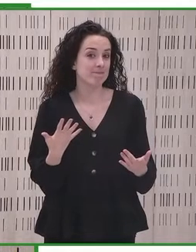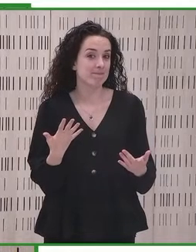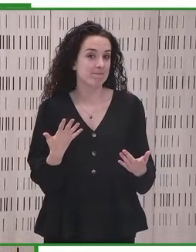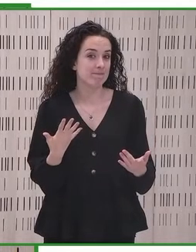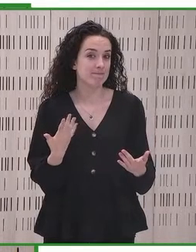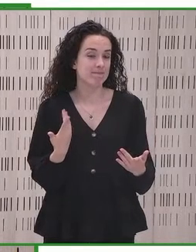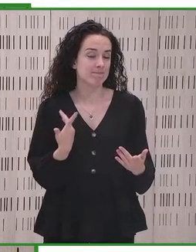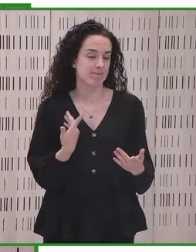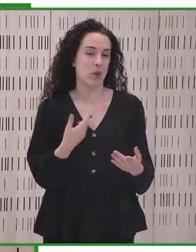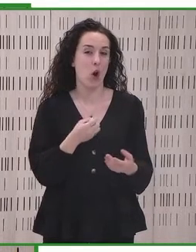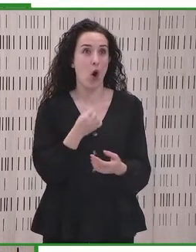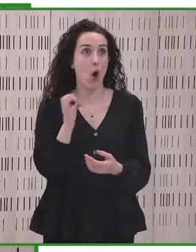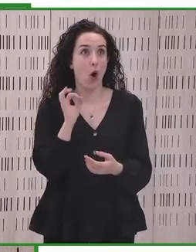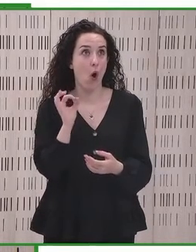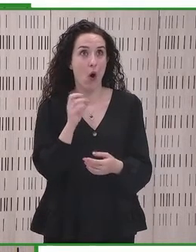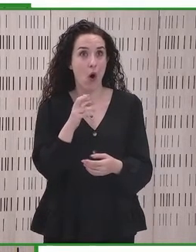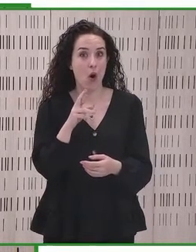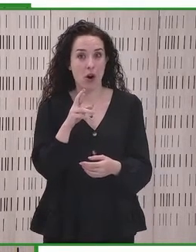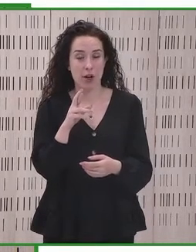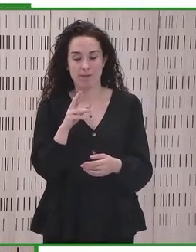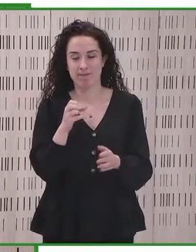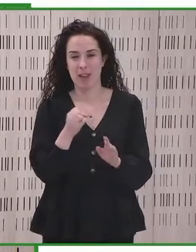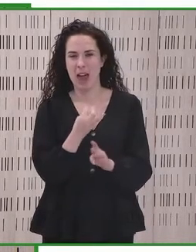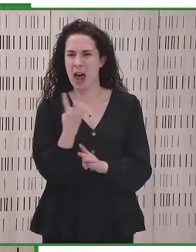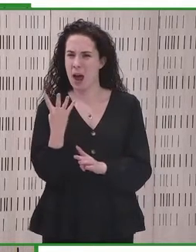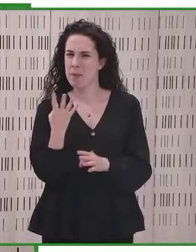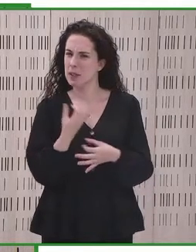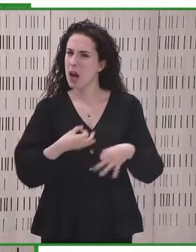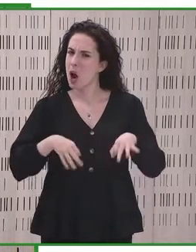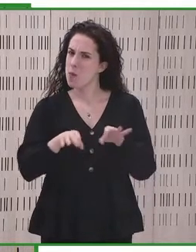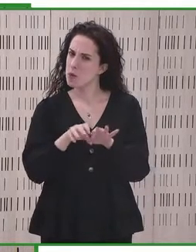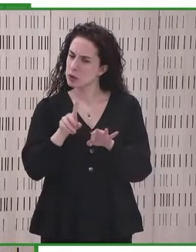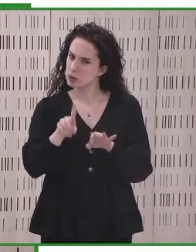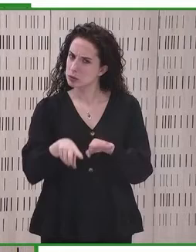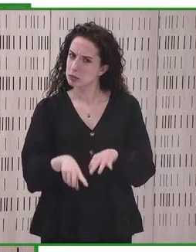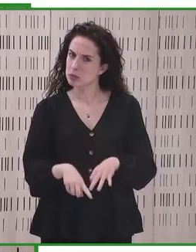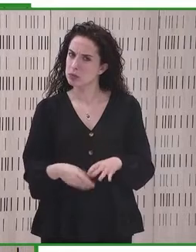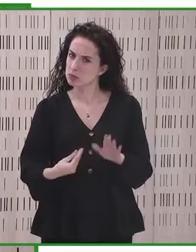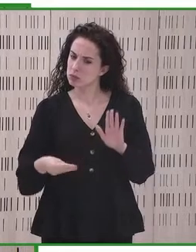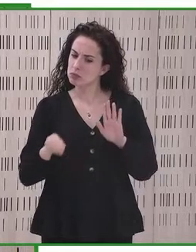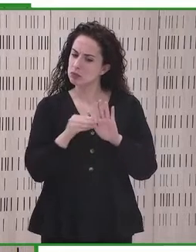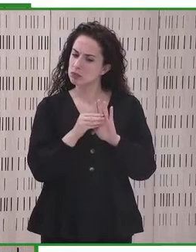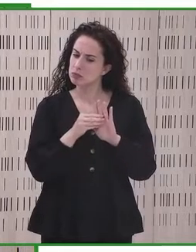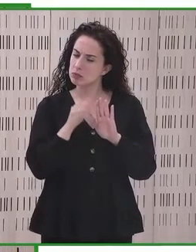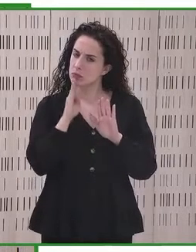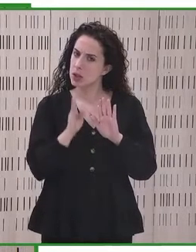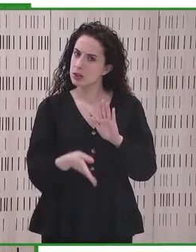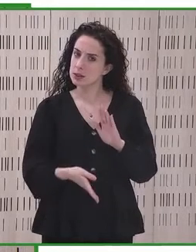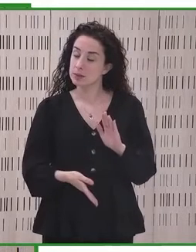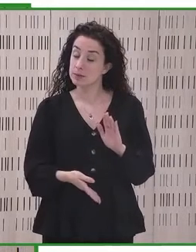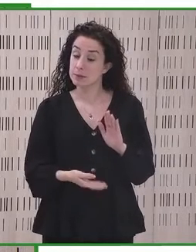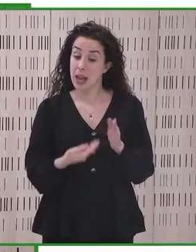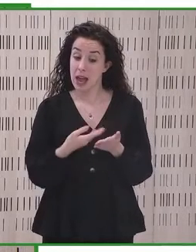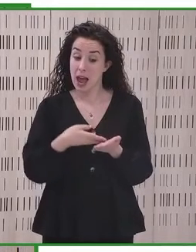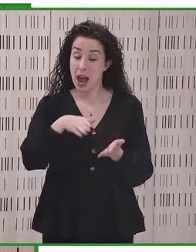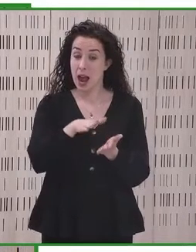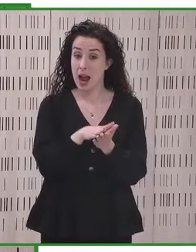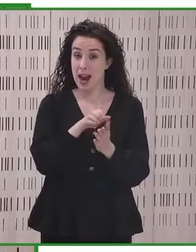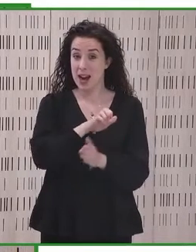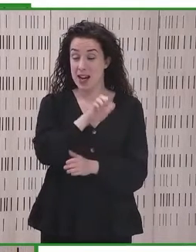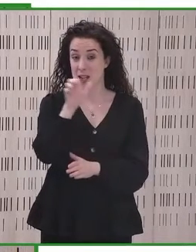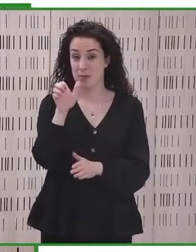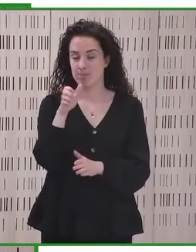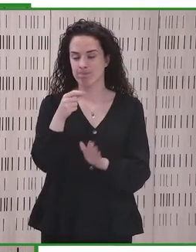otros números importantes para la sociedad en su conjunto? El Acta, el Acta Europea,